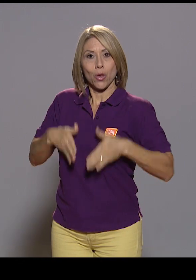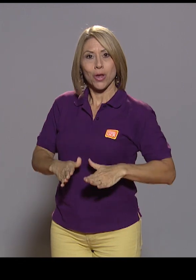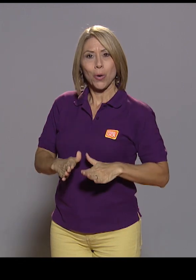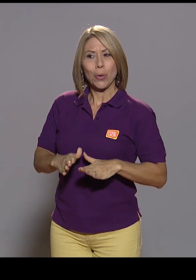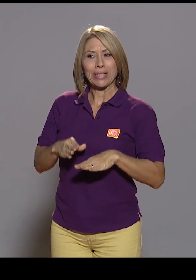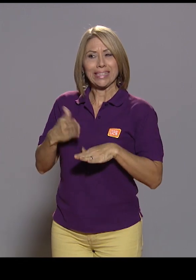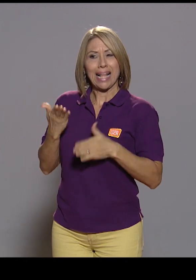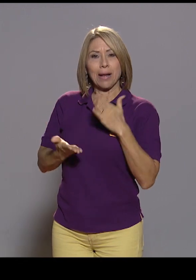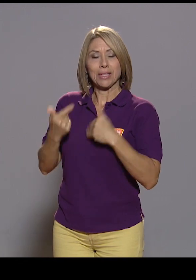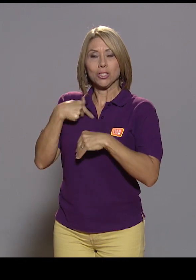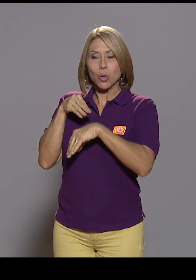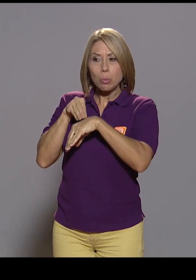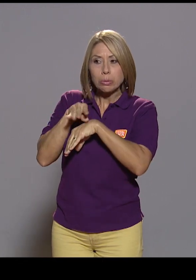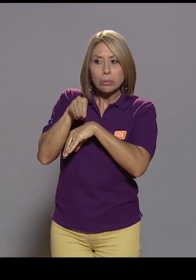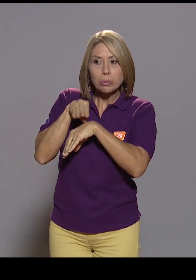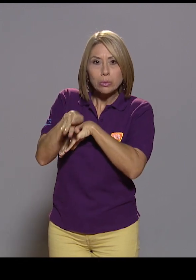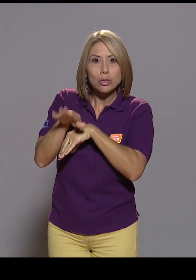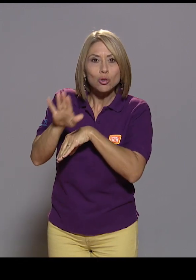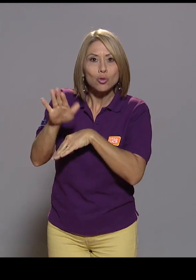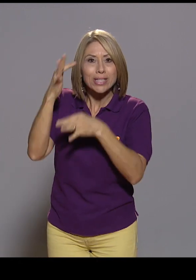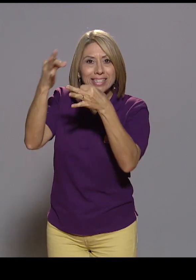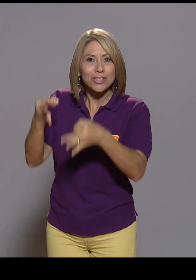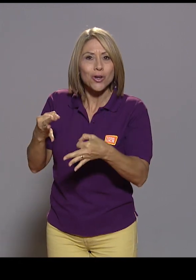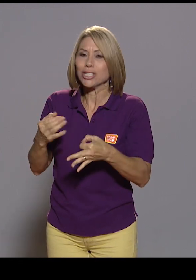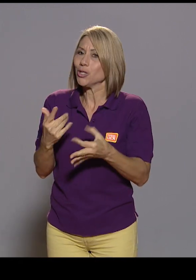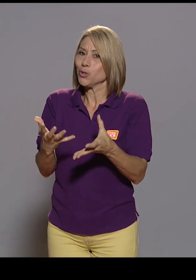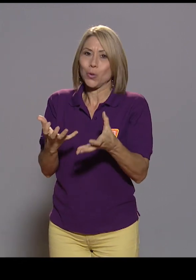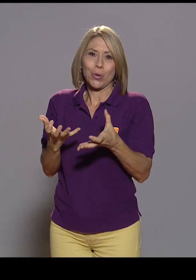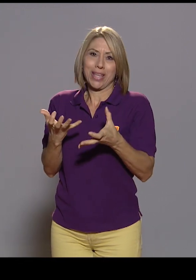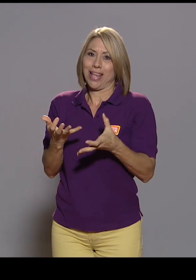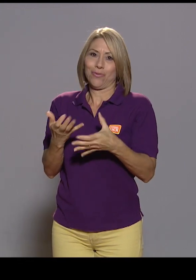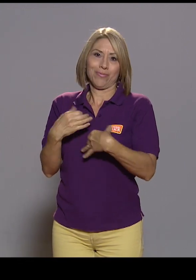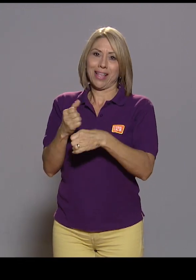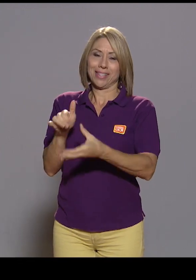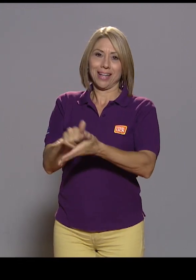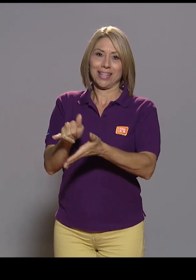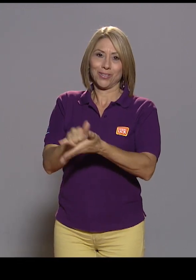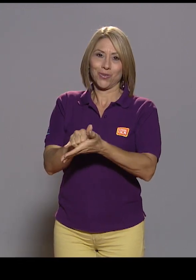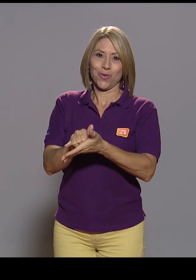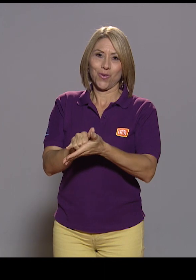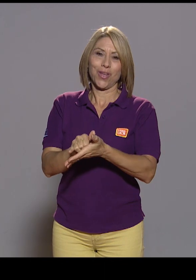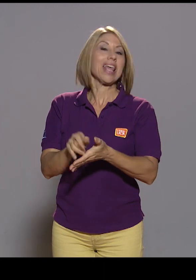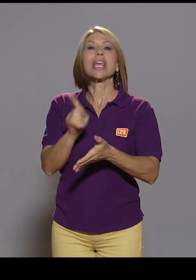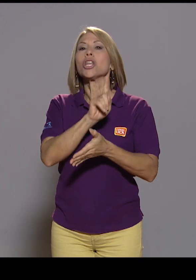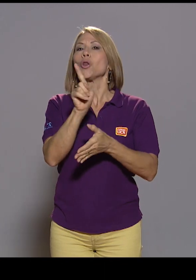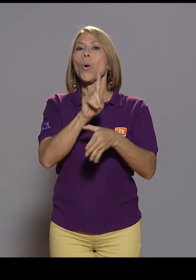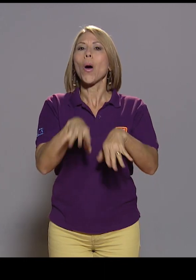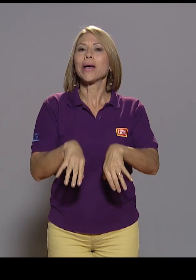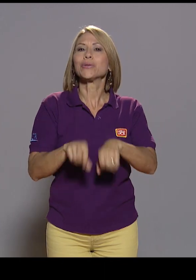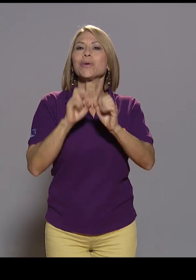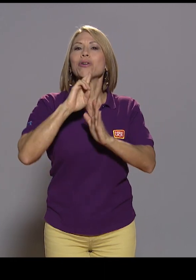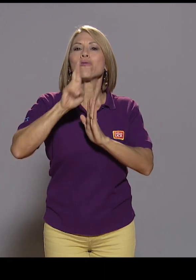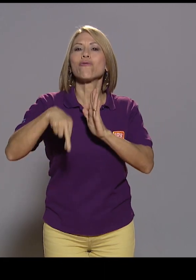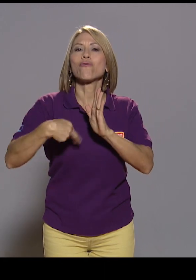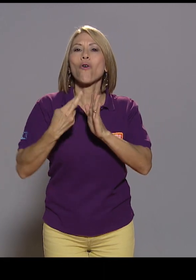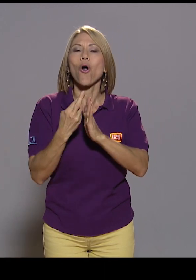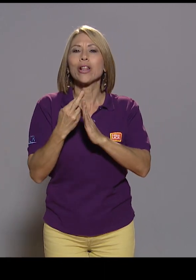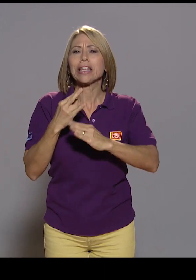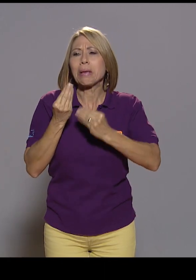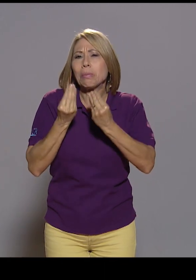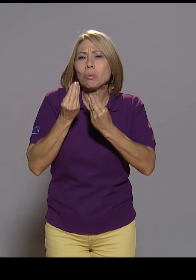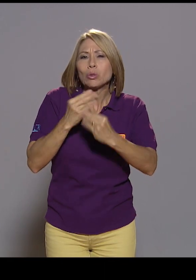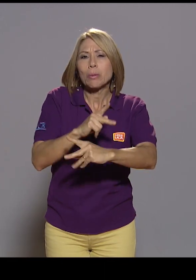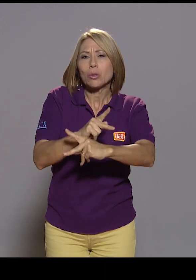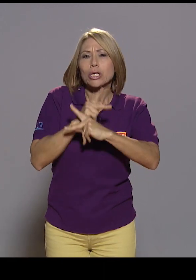sus decisiones y tener ese rol que por lo general se tiene en las madres, ¿verdad?, de sobreprotección. Entonces, ella cambia